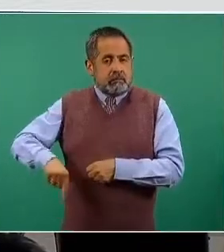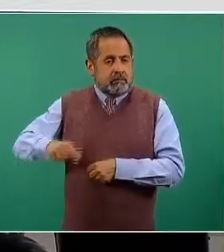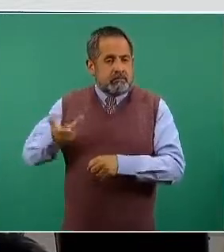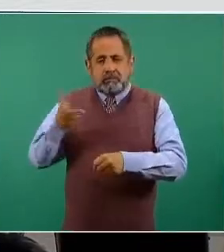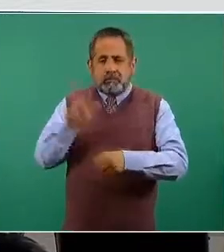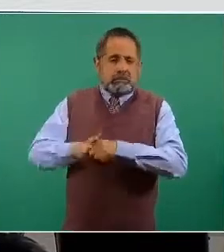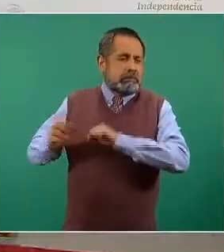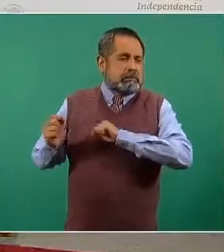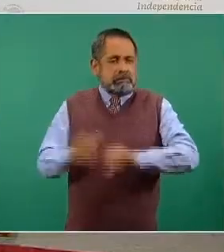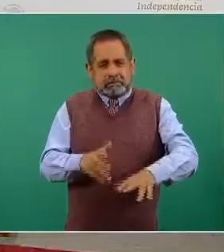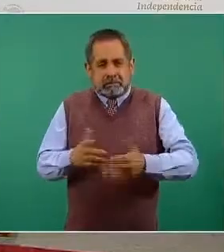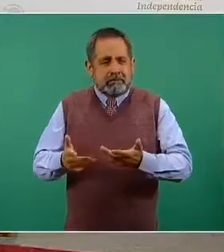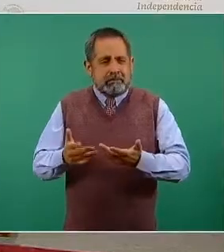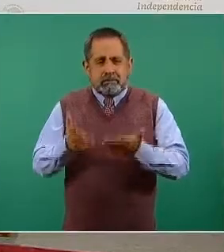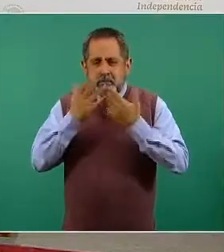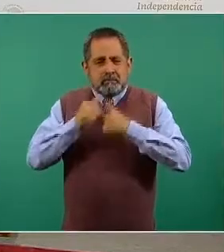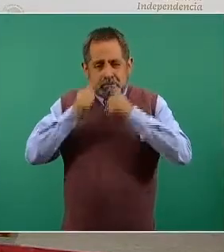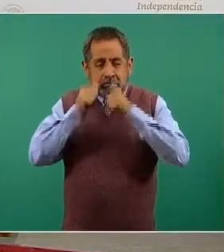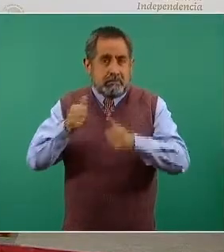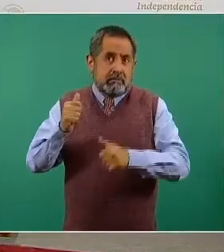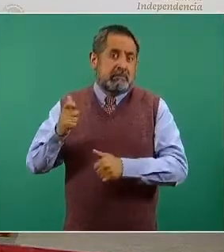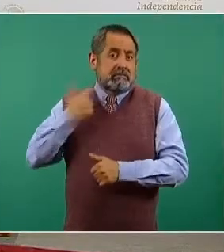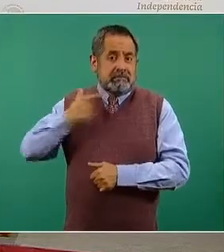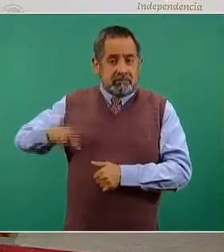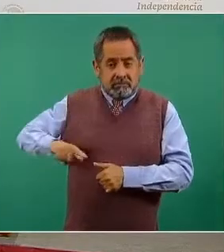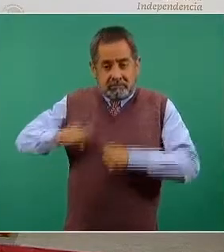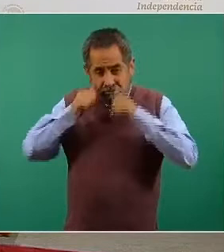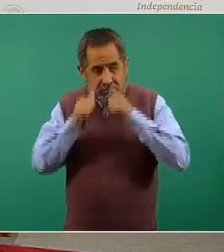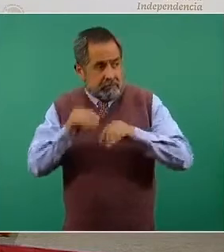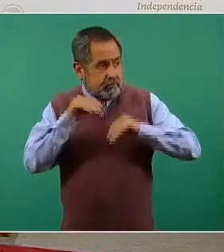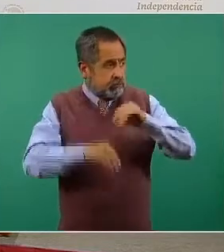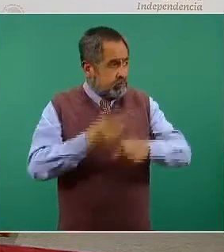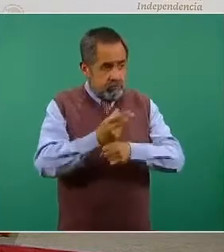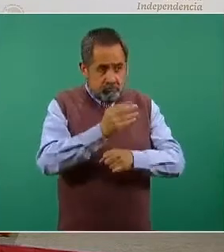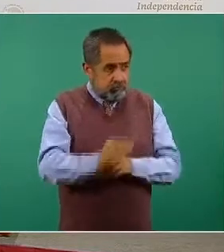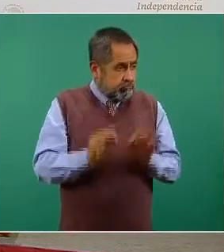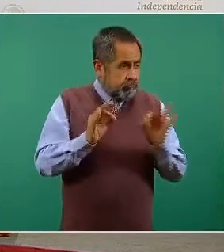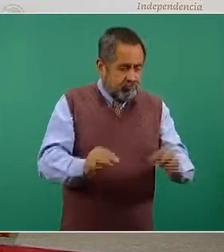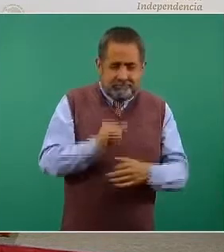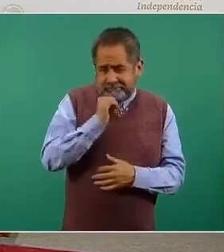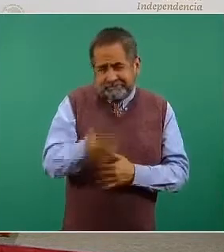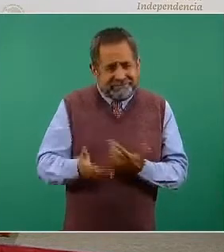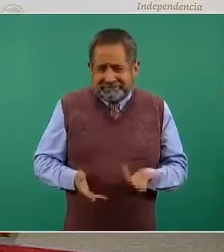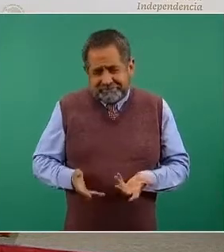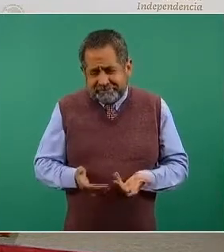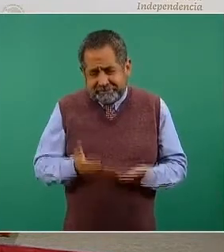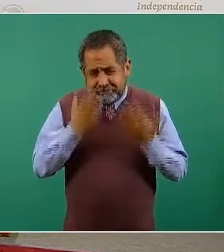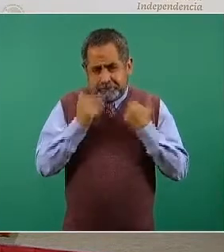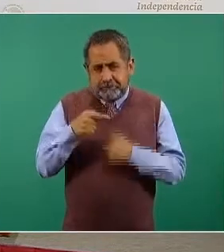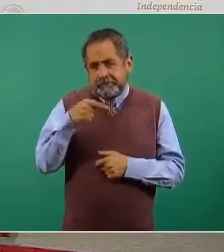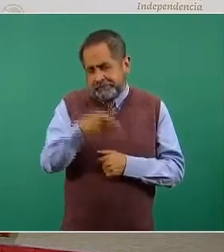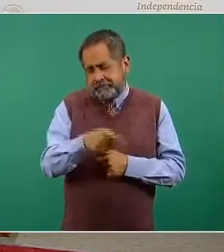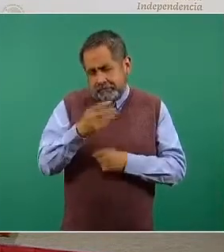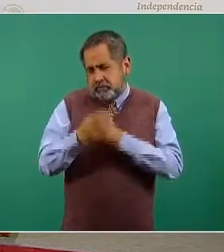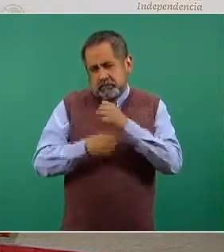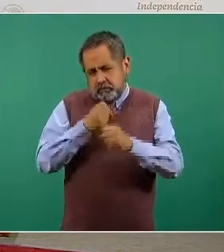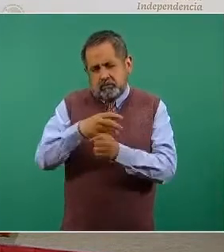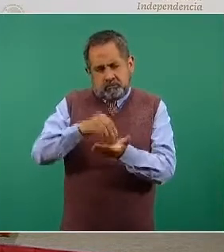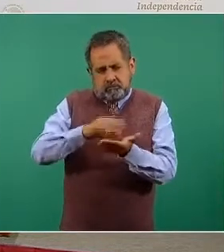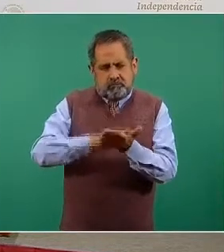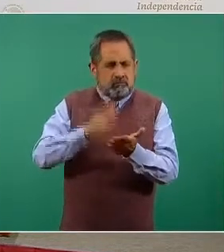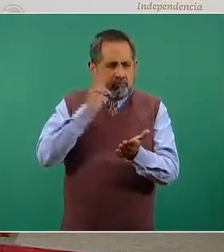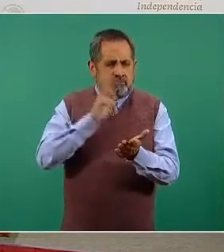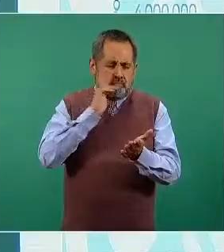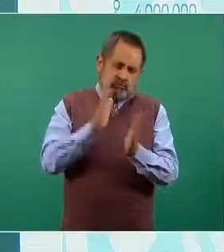hospitales abandonados, los 300, más de 300 hospitales abandonados, también por muchos años, y esto se puede documentar, lo hemos